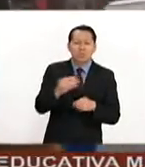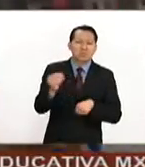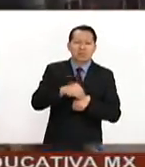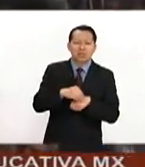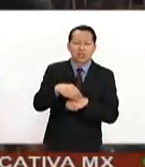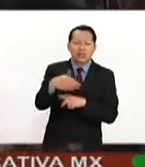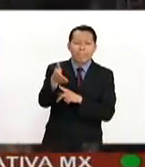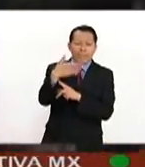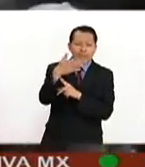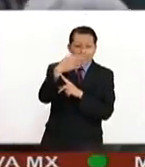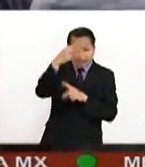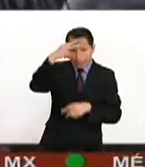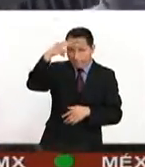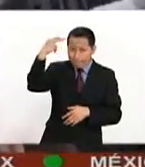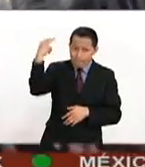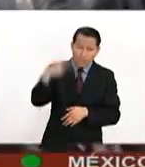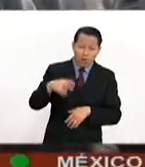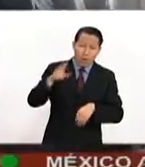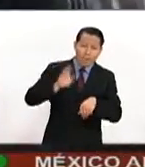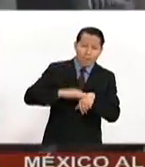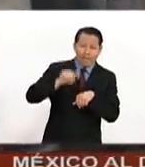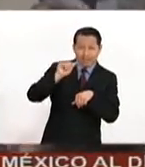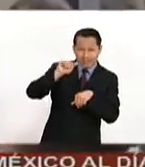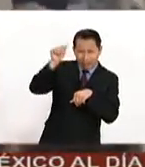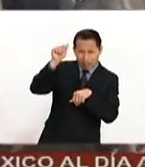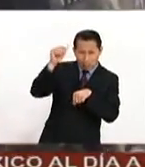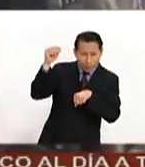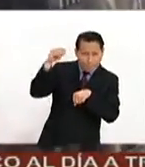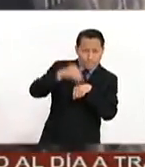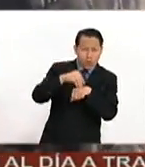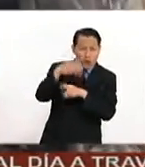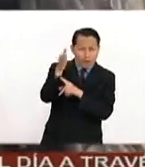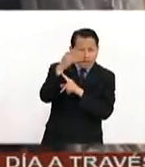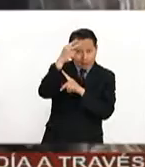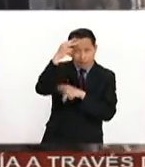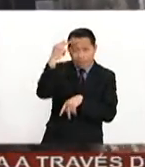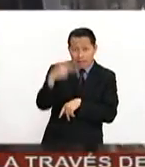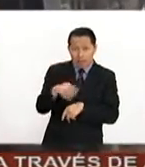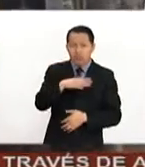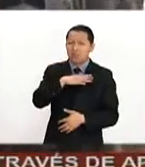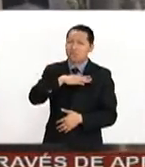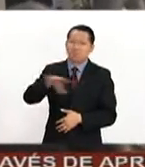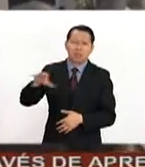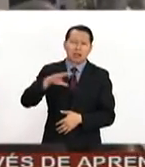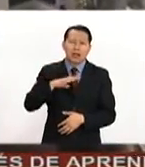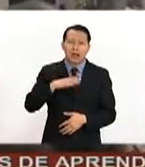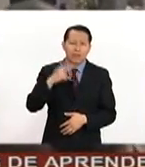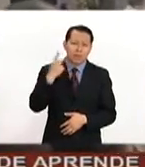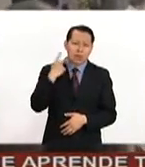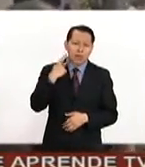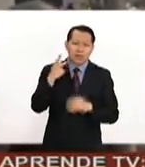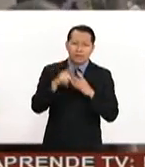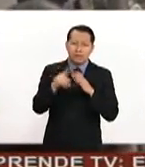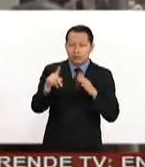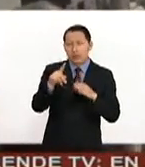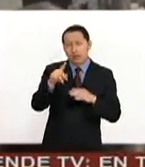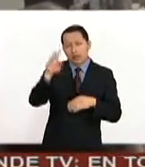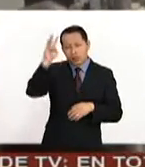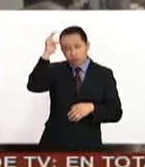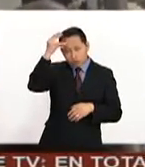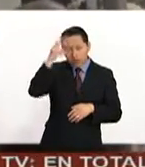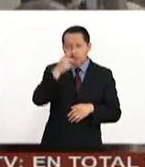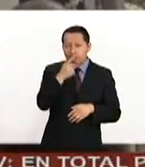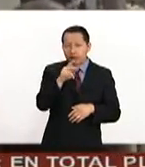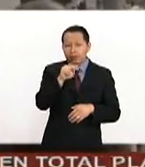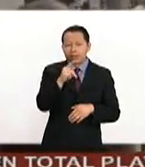México en lo más alto para rechazar las políticas anti-inmigratorias de Donald Trump. Pati, este